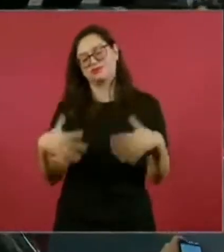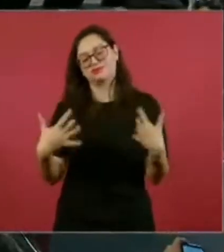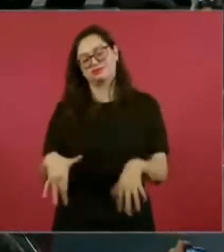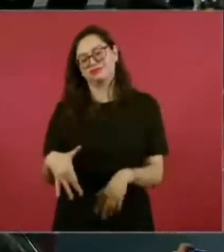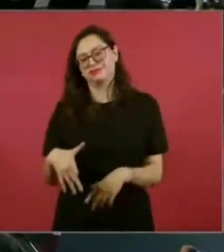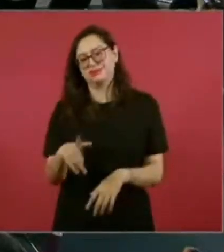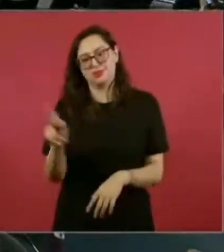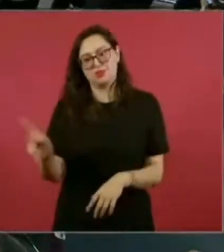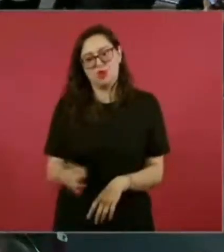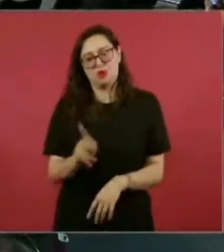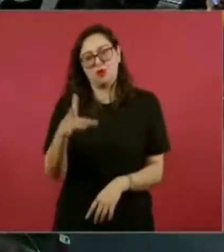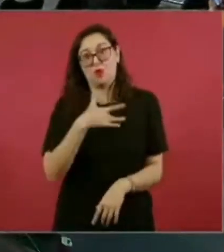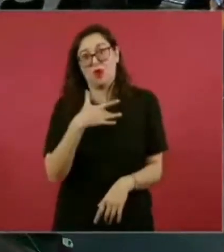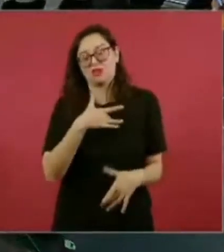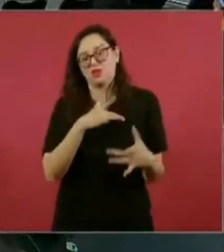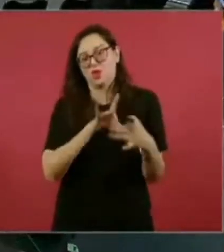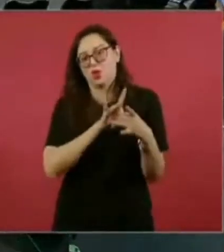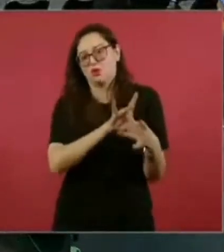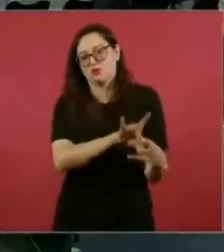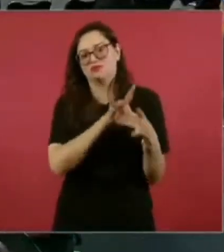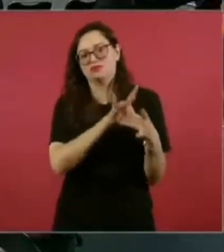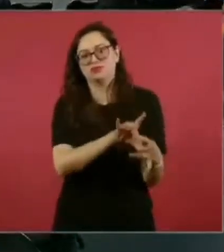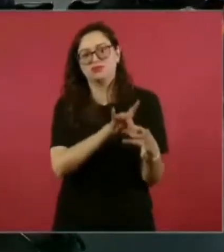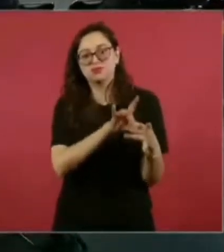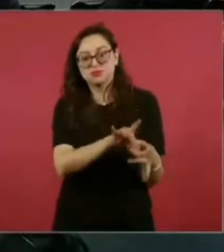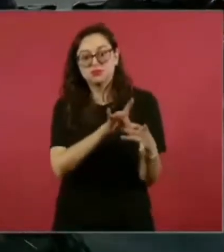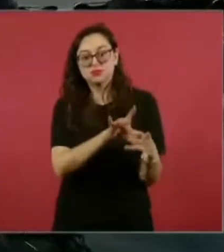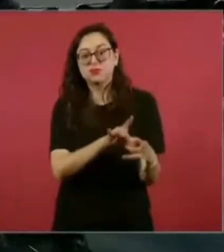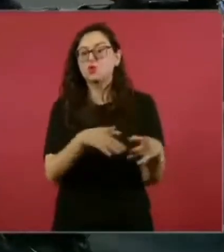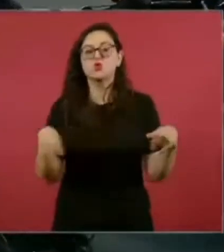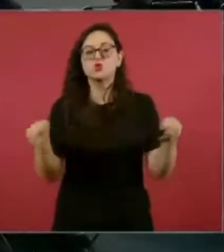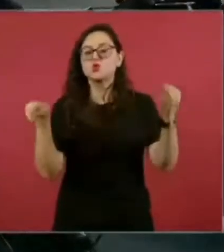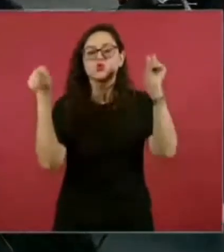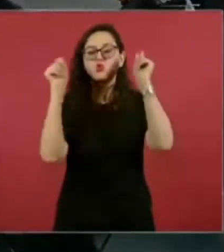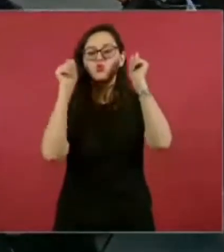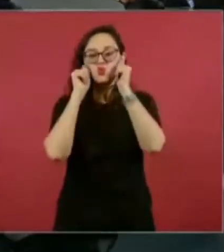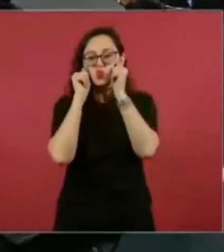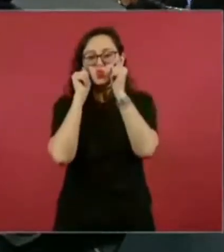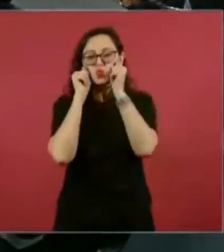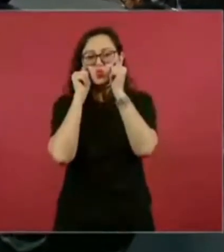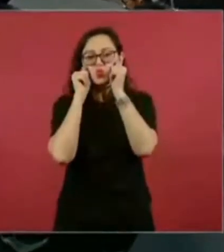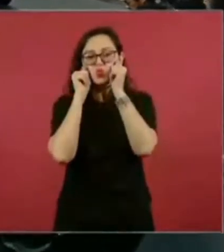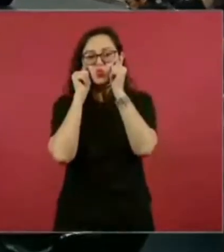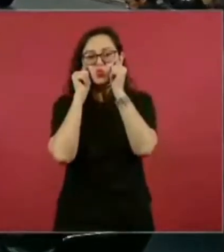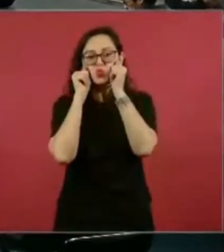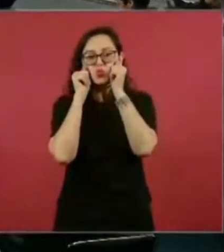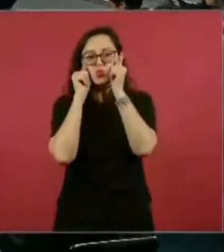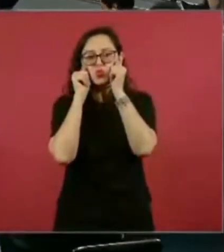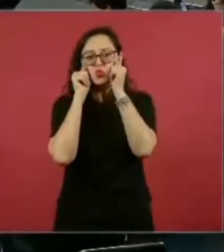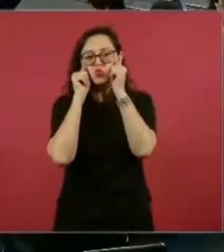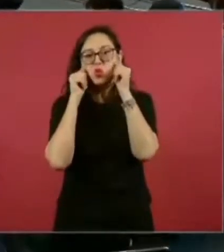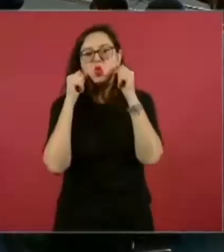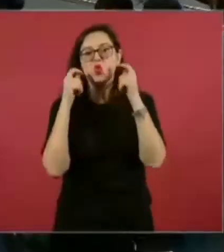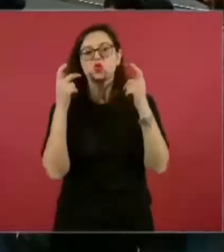de las comunidades, independientemente de